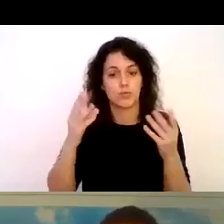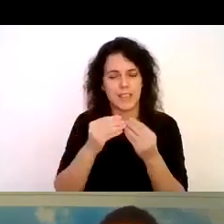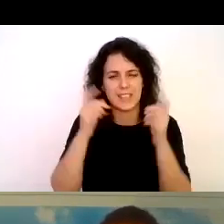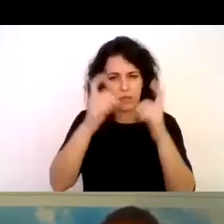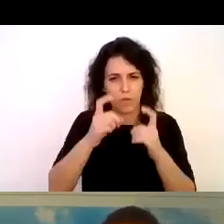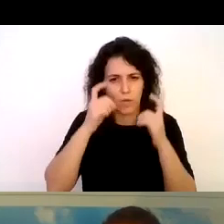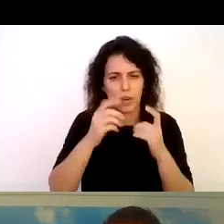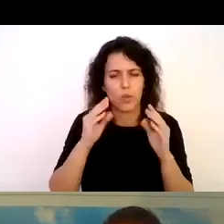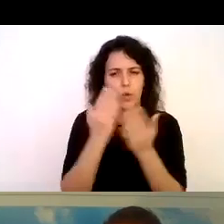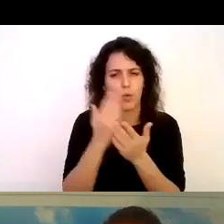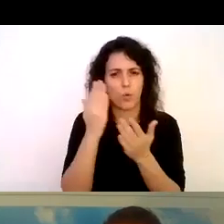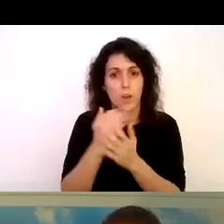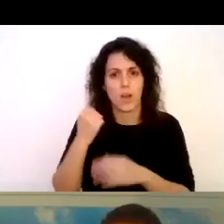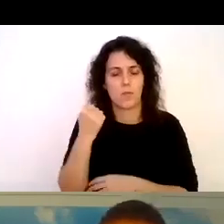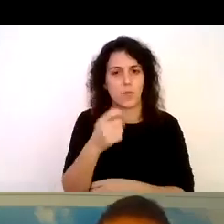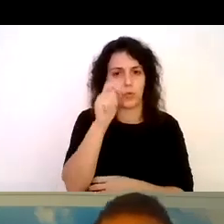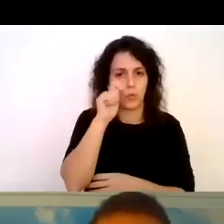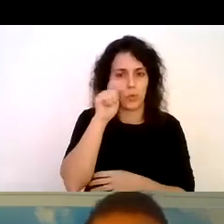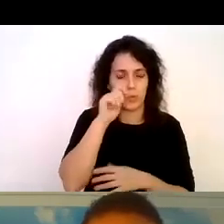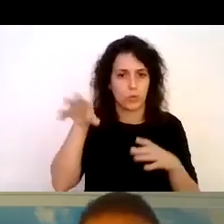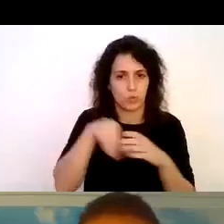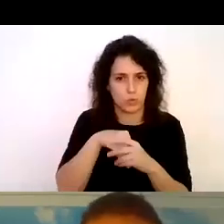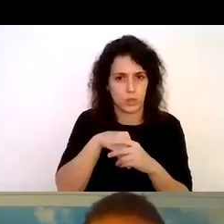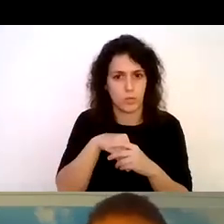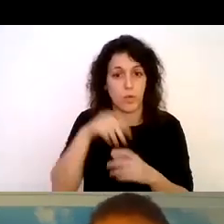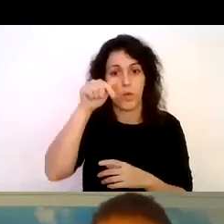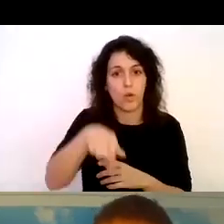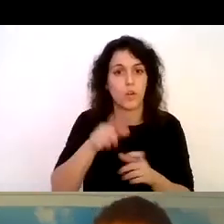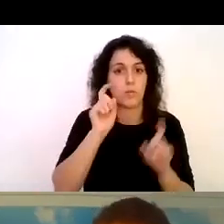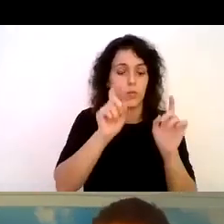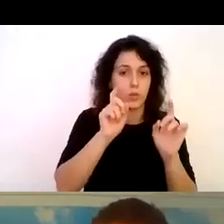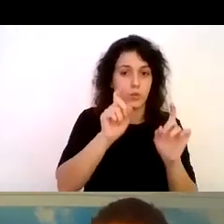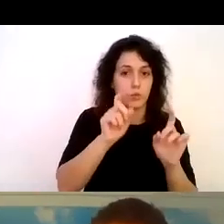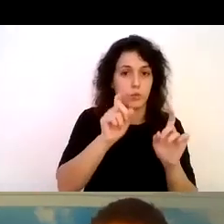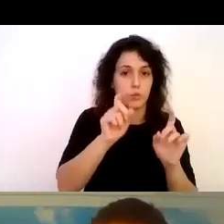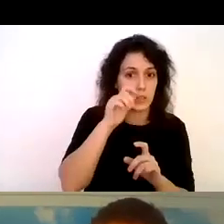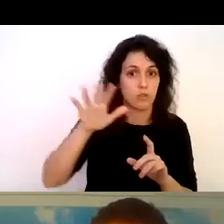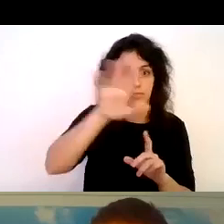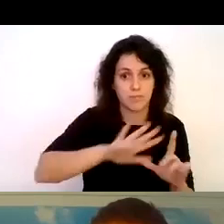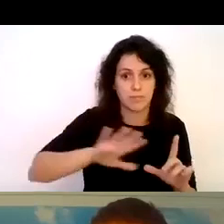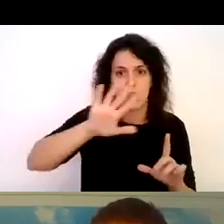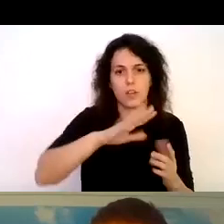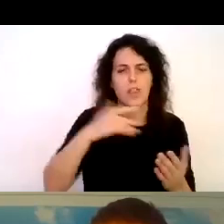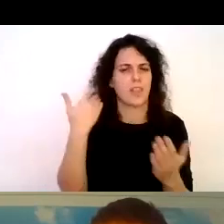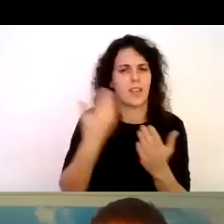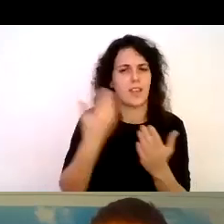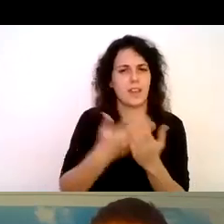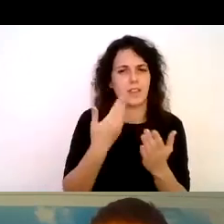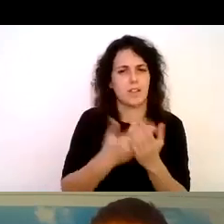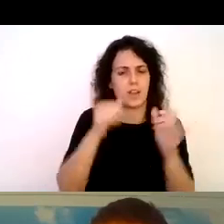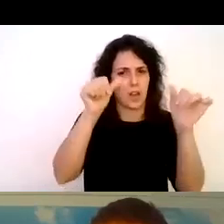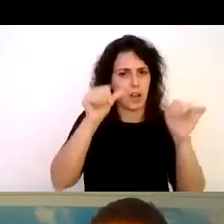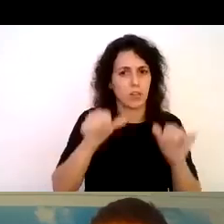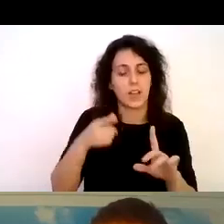realizaron cursos en apoyo al turismo incluyente hoy operadores turísticos de todo el estado están certificados para ofrecer el